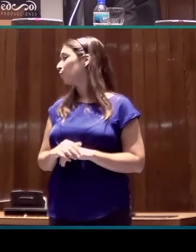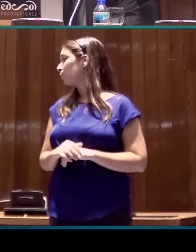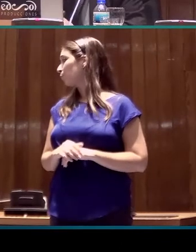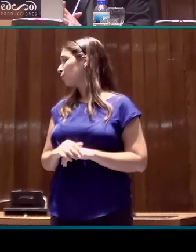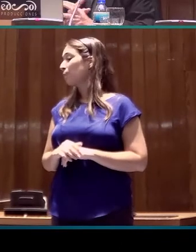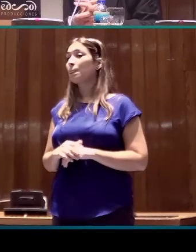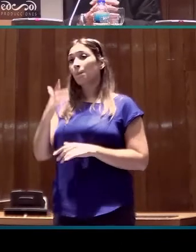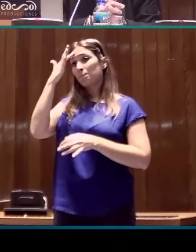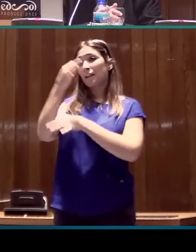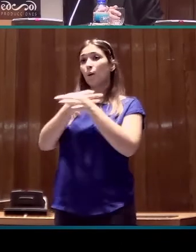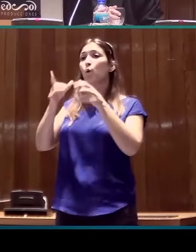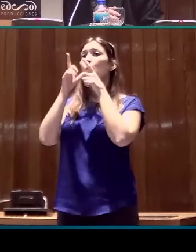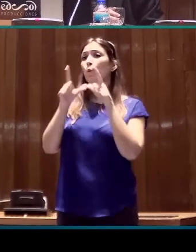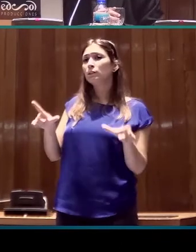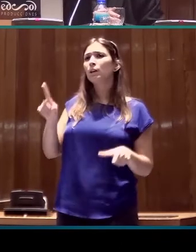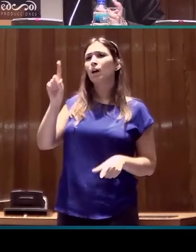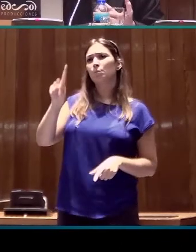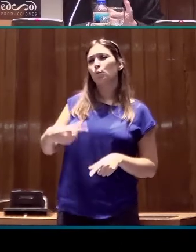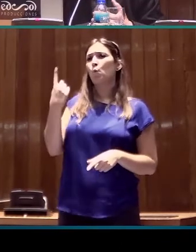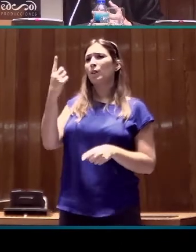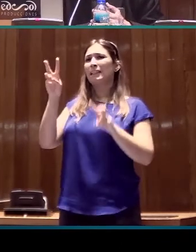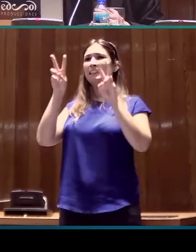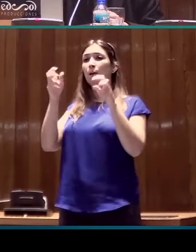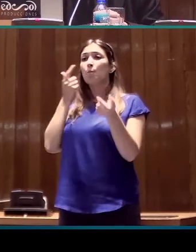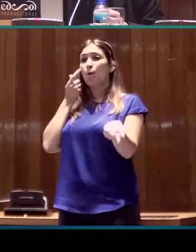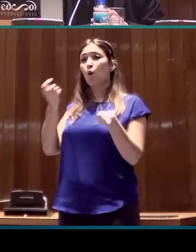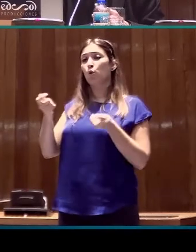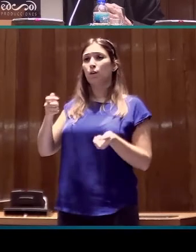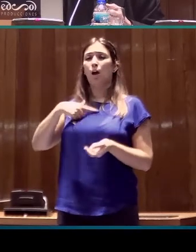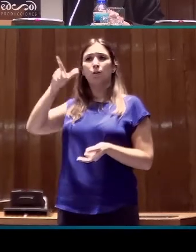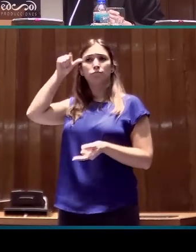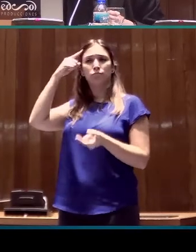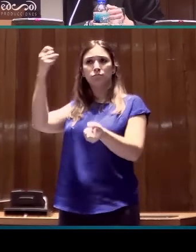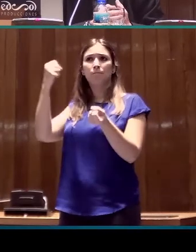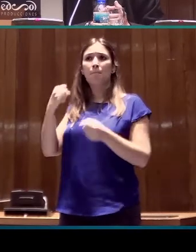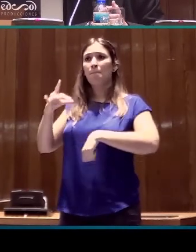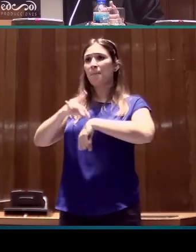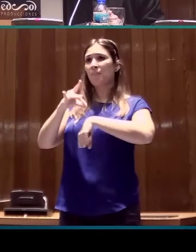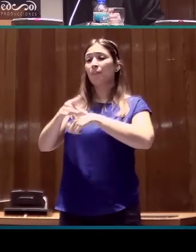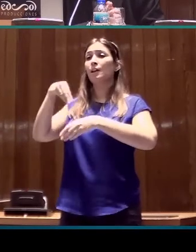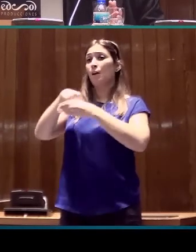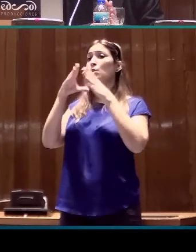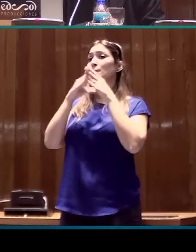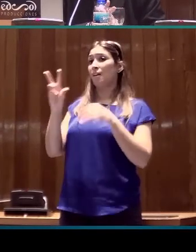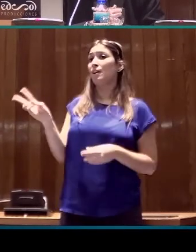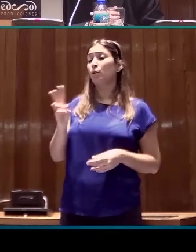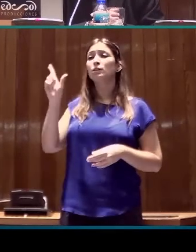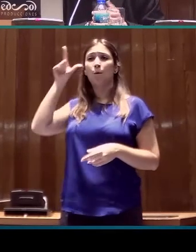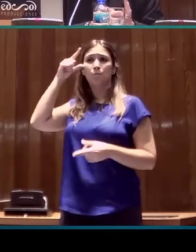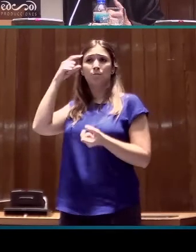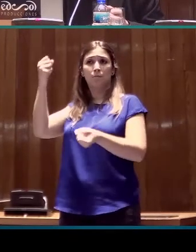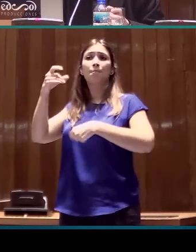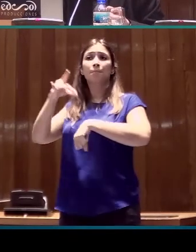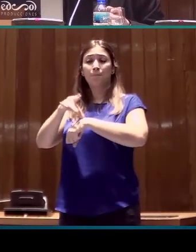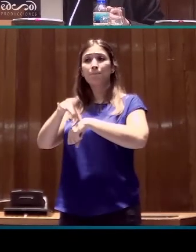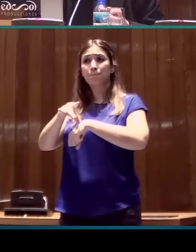En neurolingüística hay un tema que coordina un doctor en medicina de la Universidad de Valladolid, Catedrático de Medicina de la